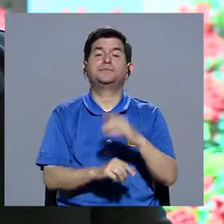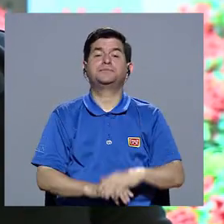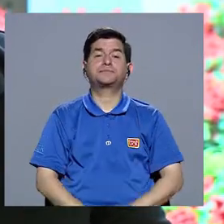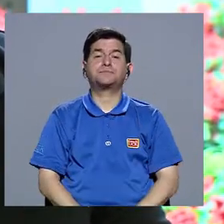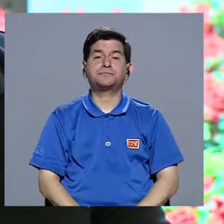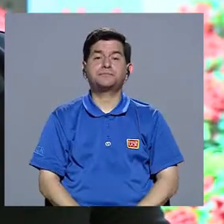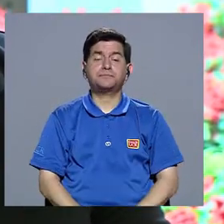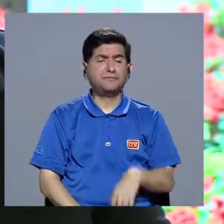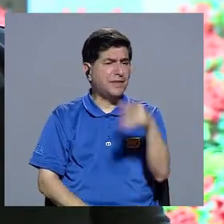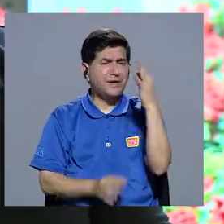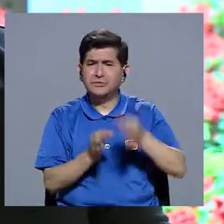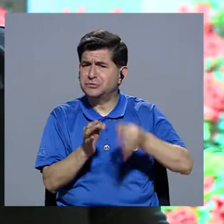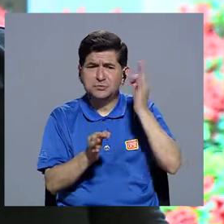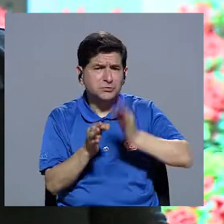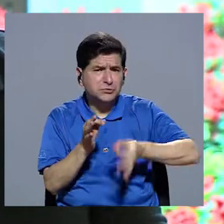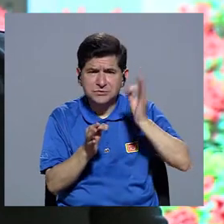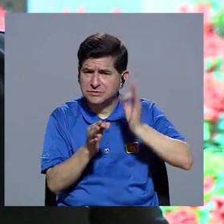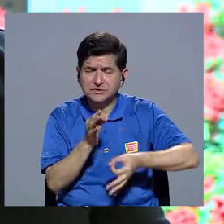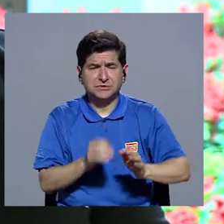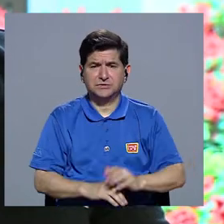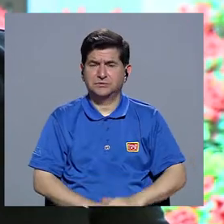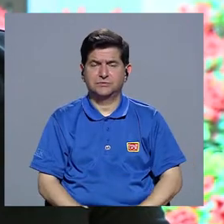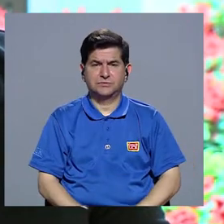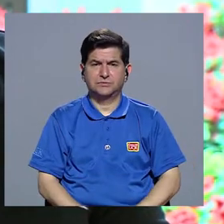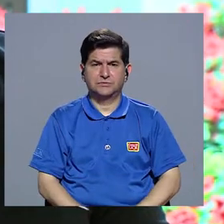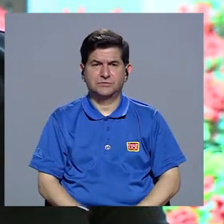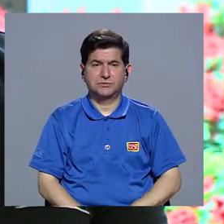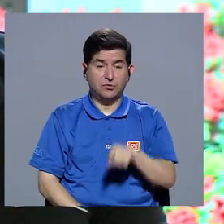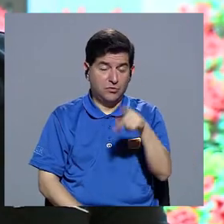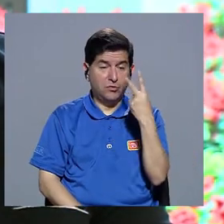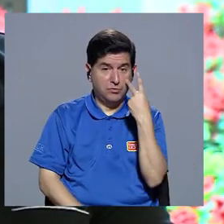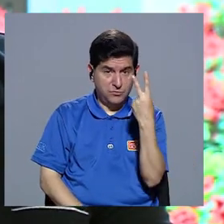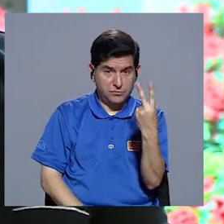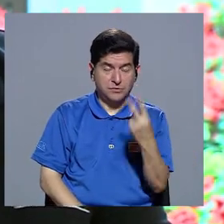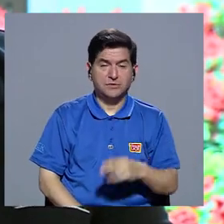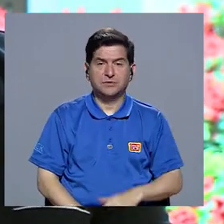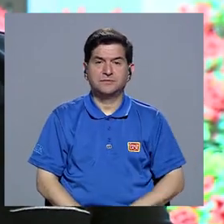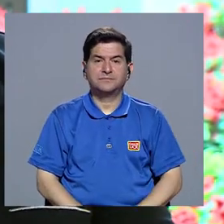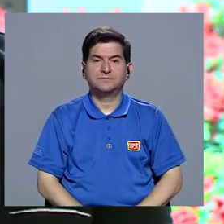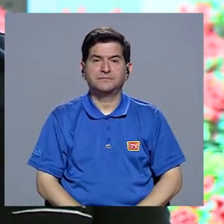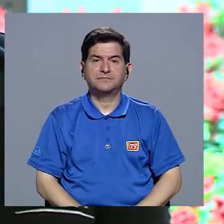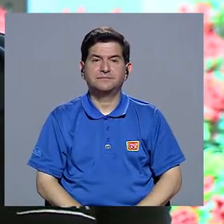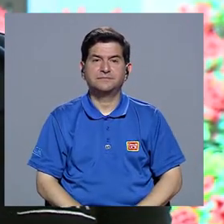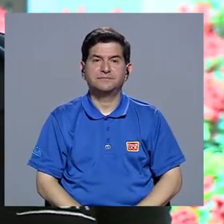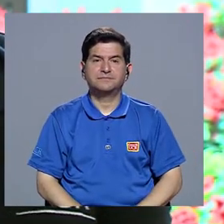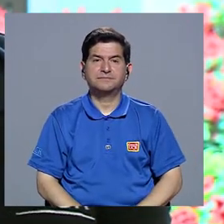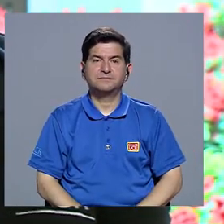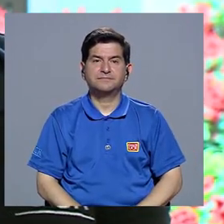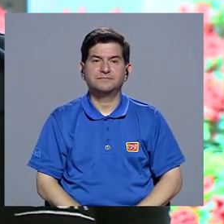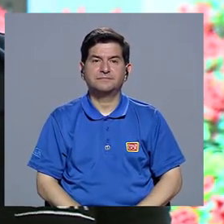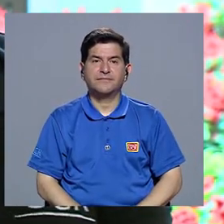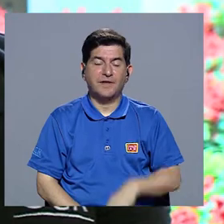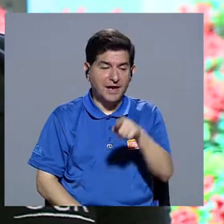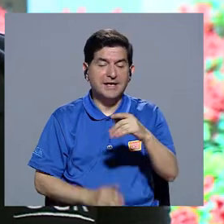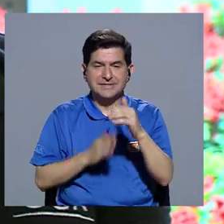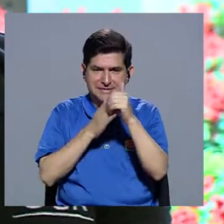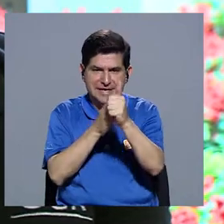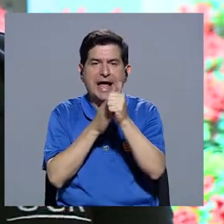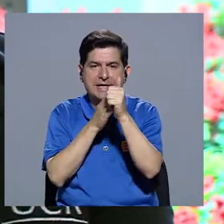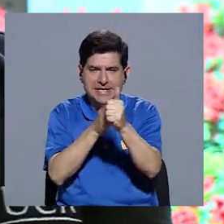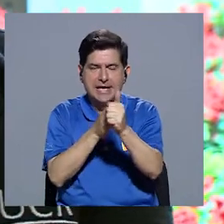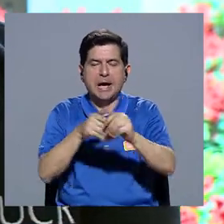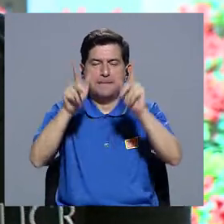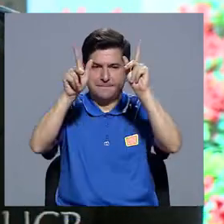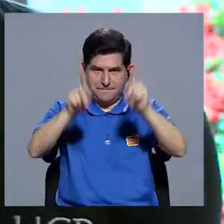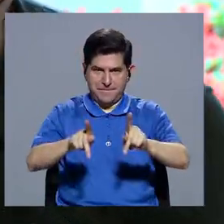Es algo muy sencillito. Realmente, como lo puedes observar, es una guía que